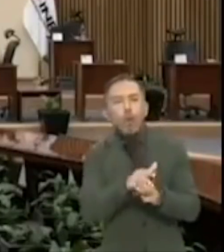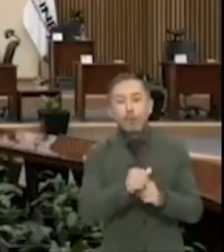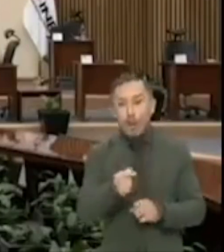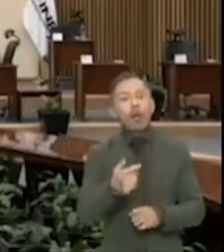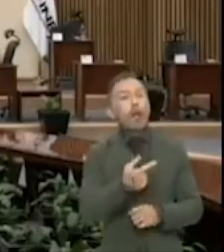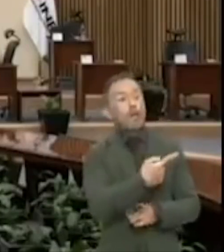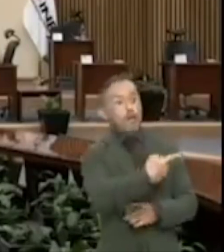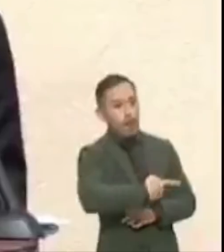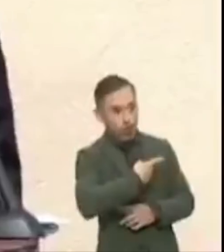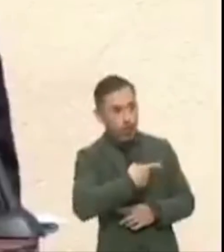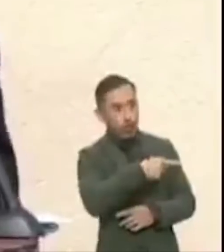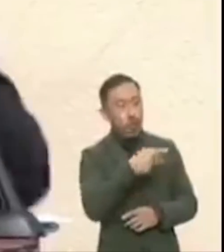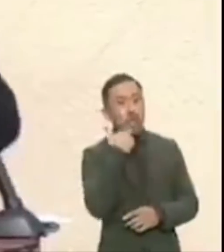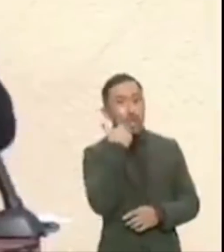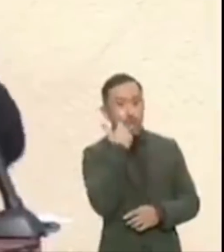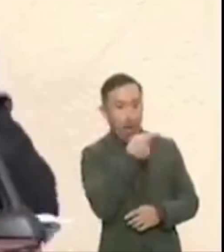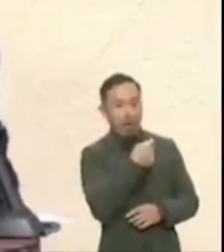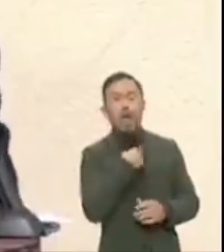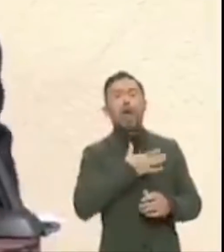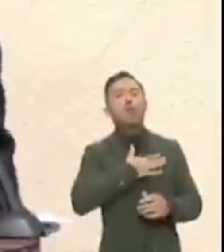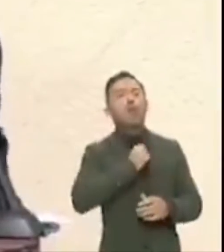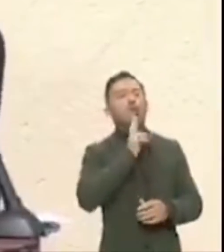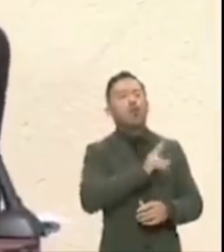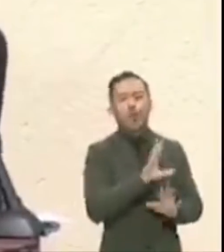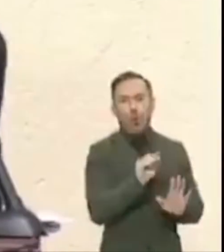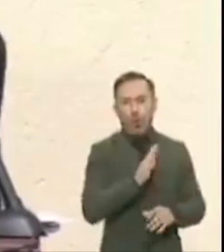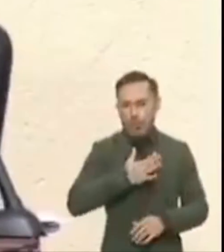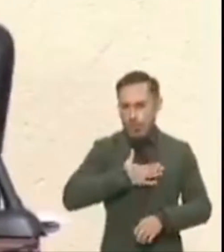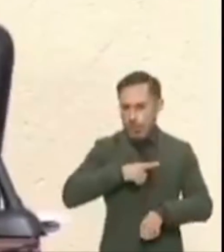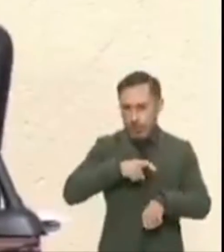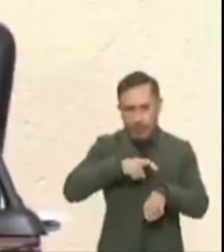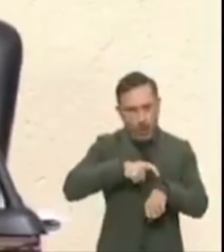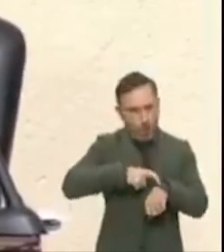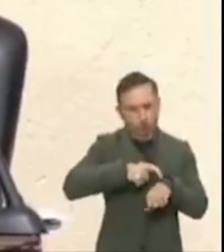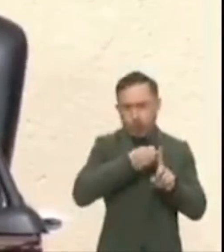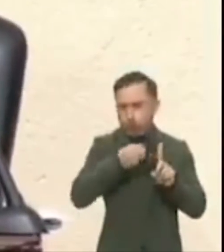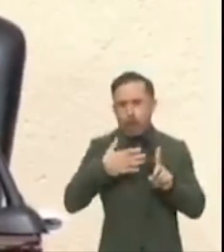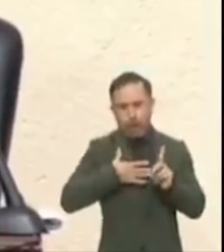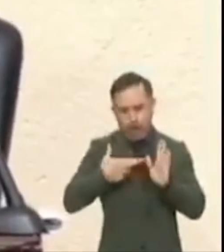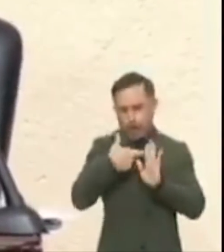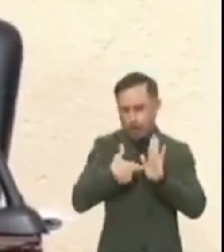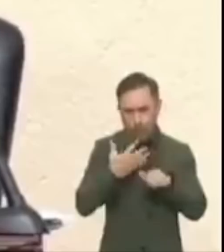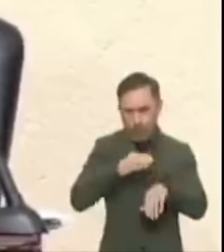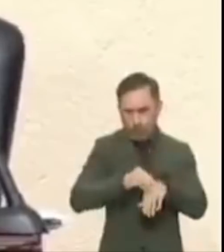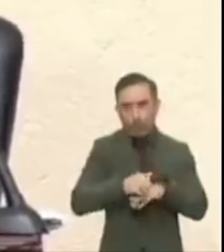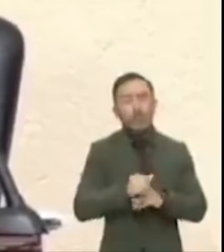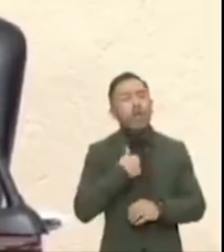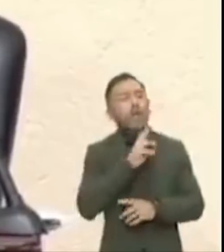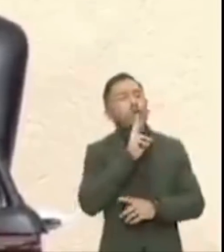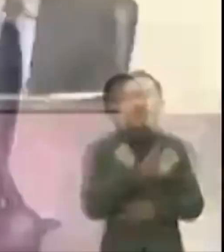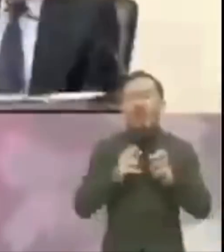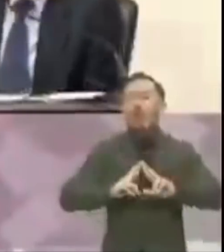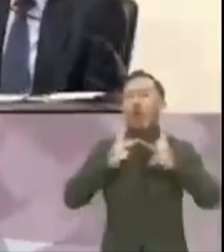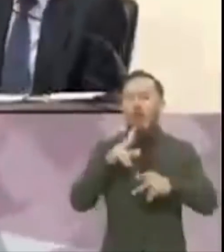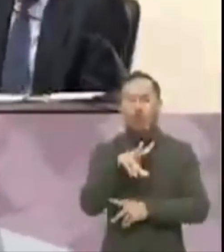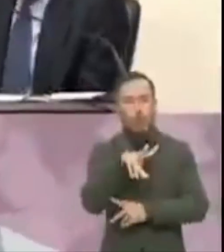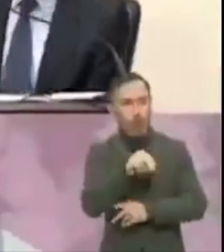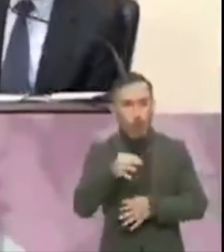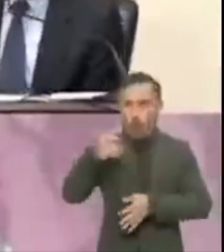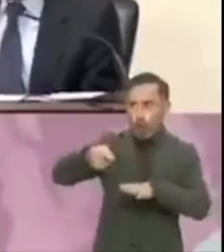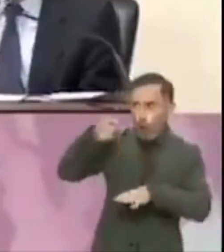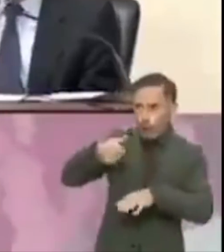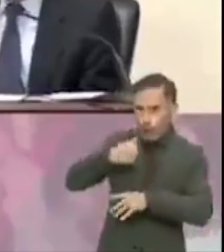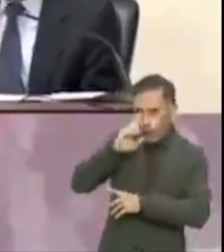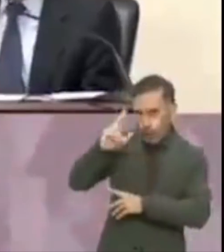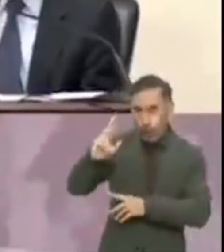contestar, pero no lo voy a contestar cuando usted quiera. Lo voy a contestar utilizando todo el tiempo en ejercicio de mis facultades reglamentarias, diputado. La respuesta es no. Y si la revocación de